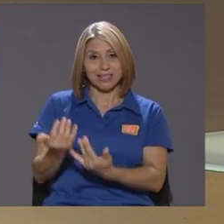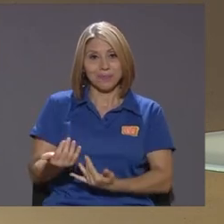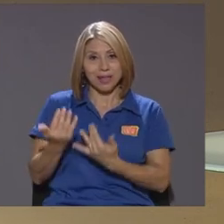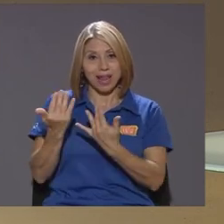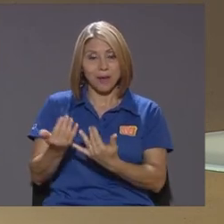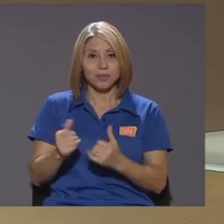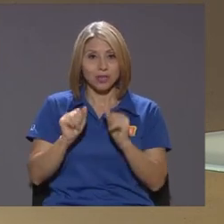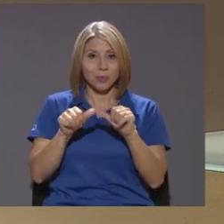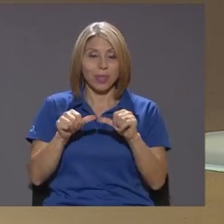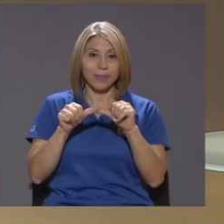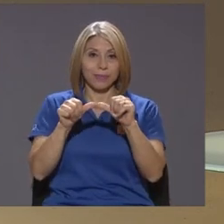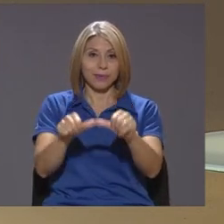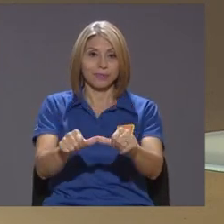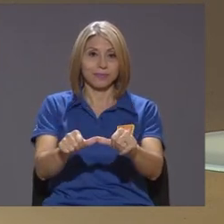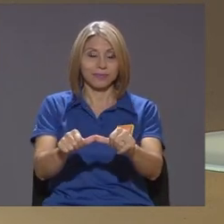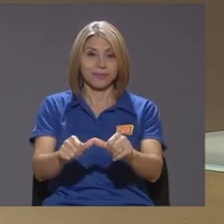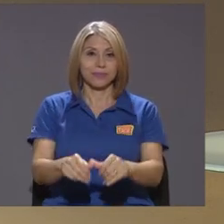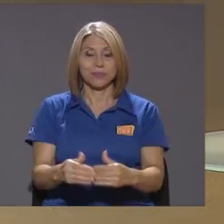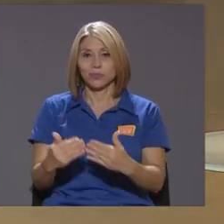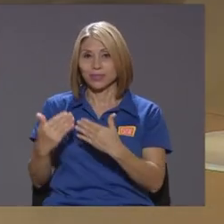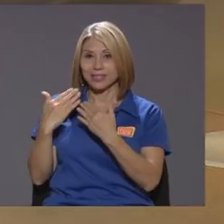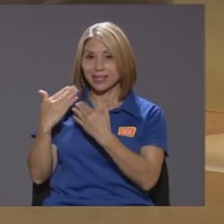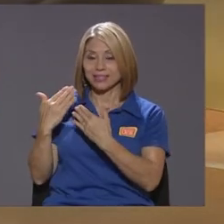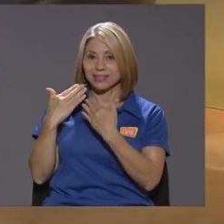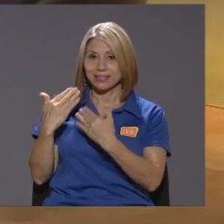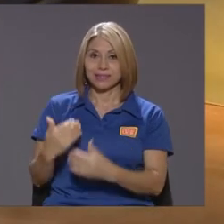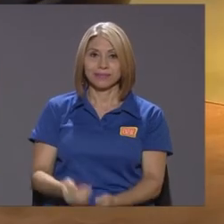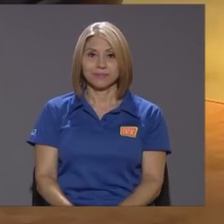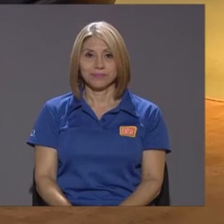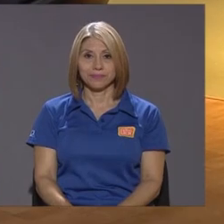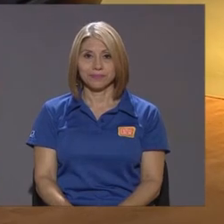sea sostenible muchas gracias gracias gracias gracias